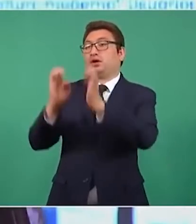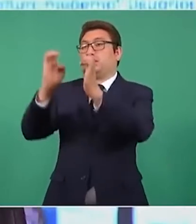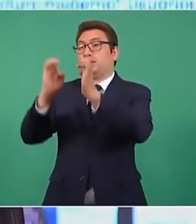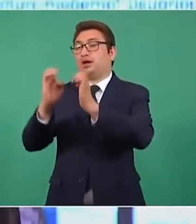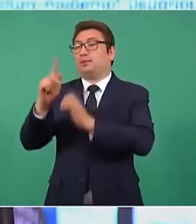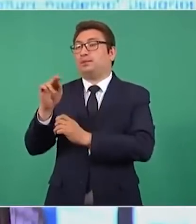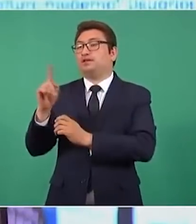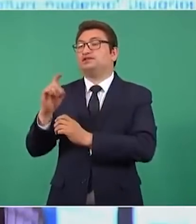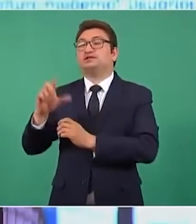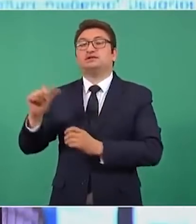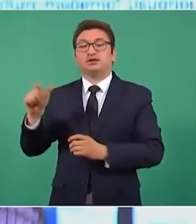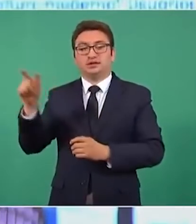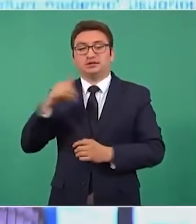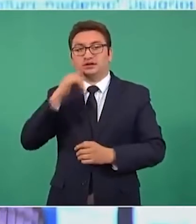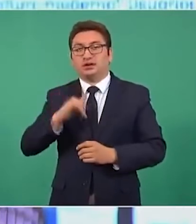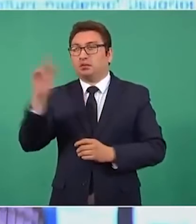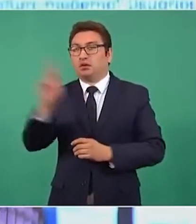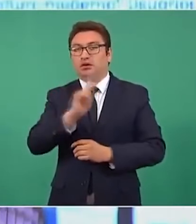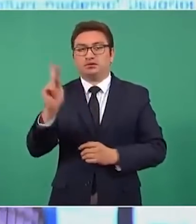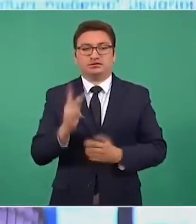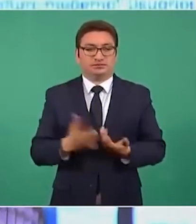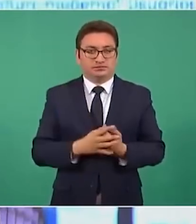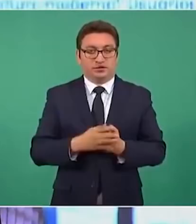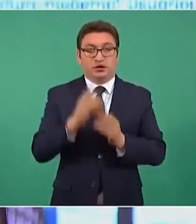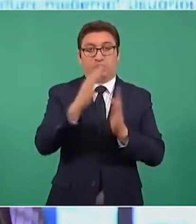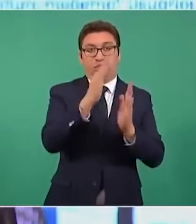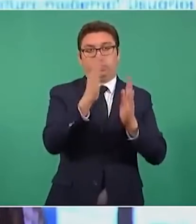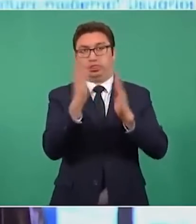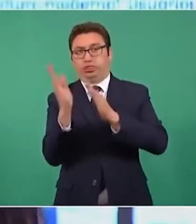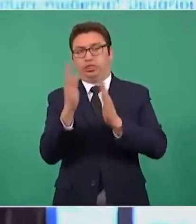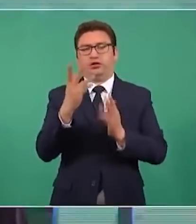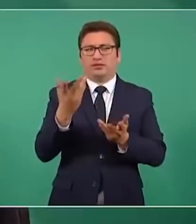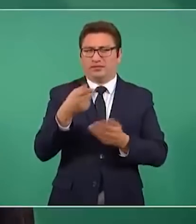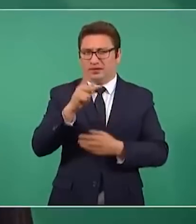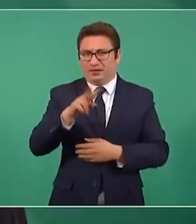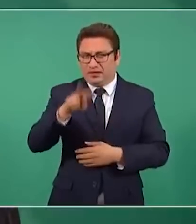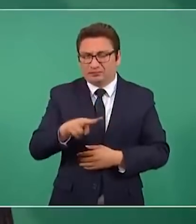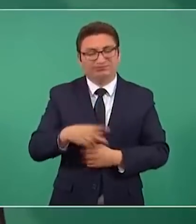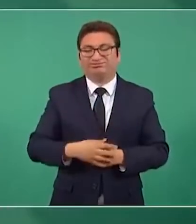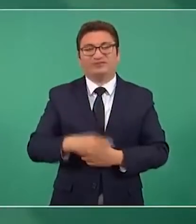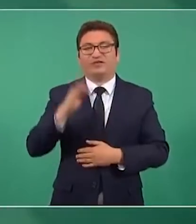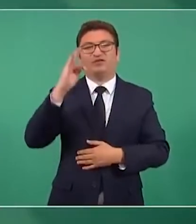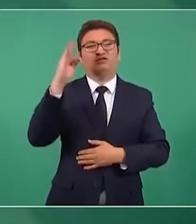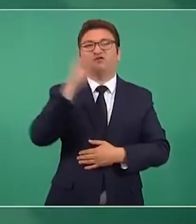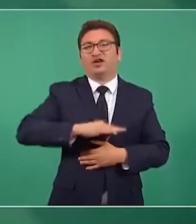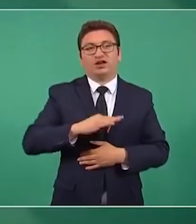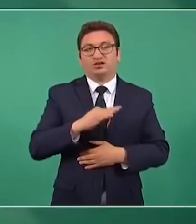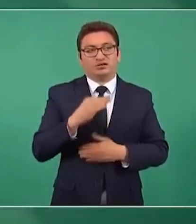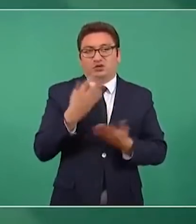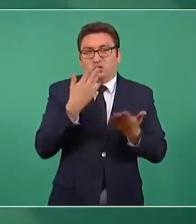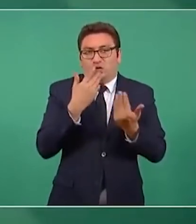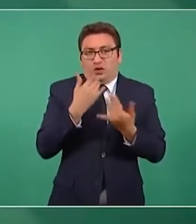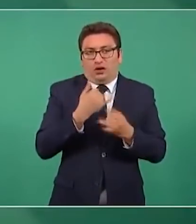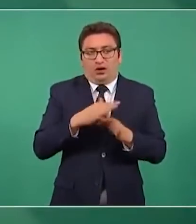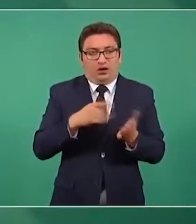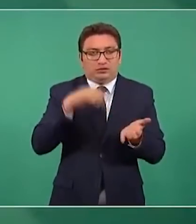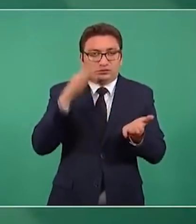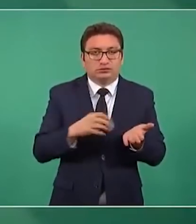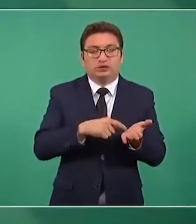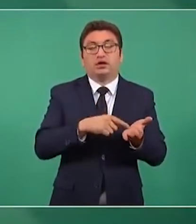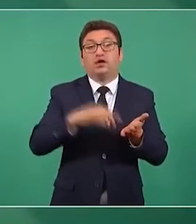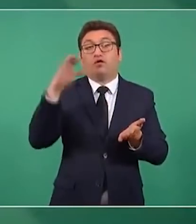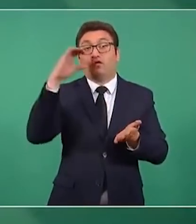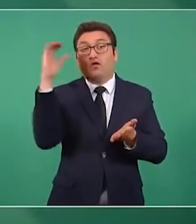información acerca de la supuesta inclinación de la torre de control es falsa y carece de sustento técnico. Las fotos